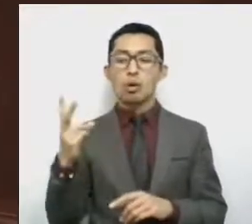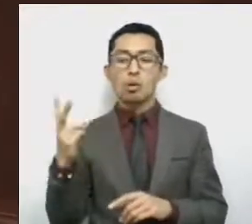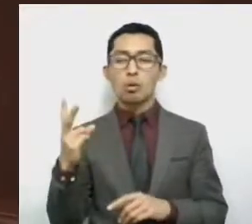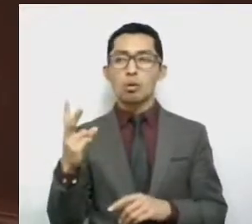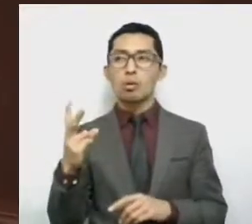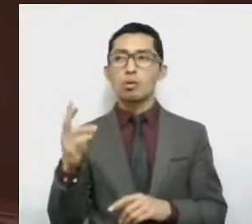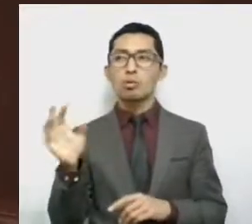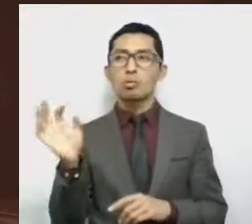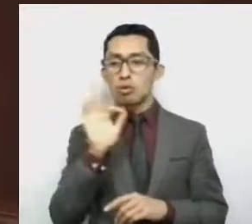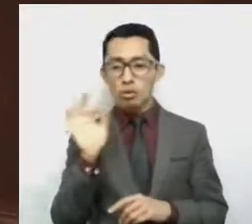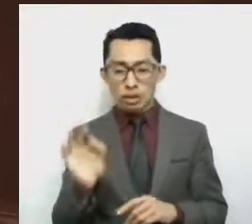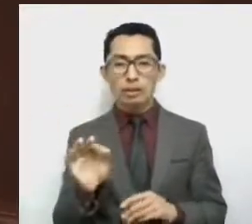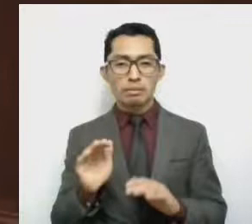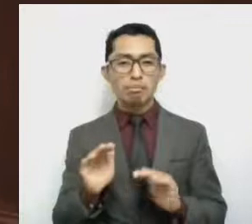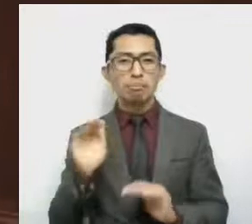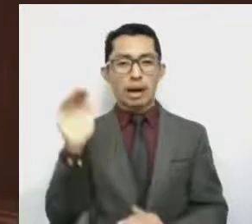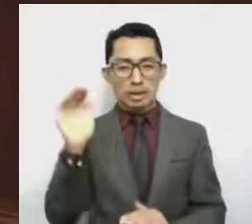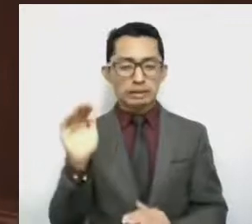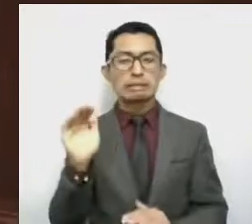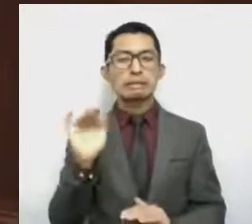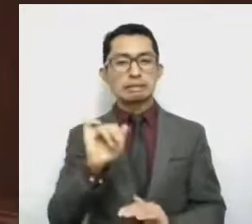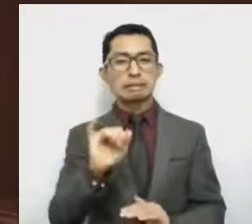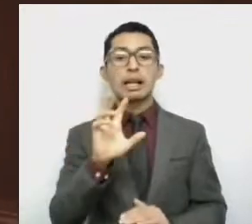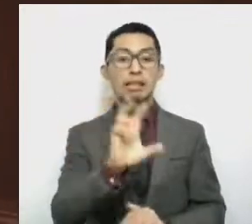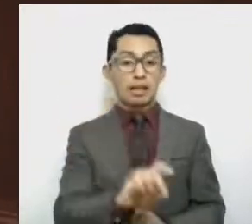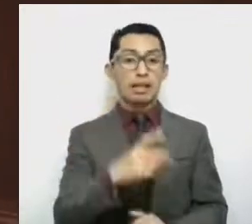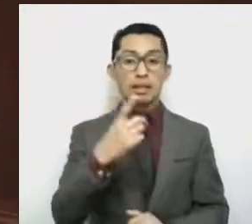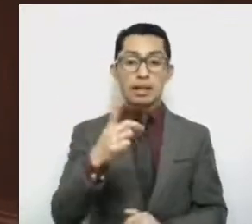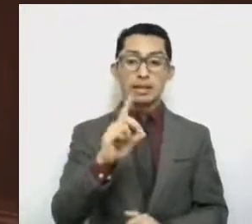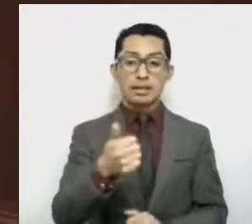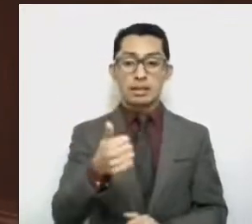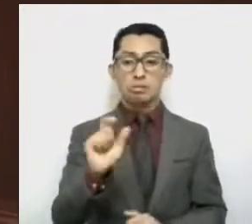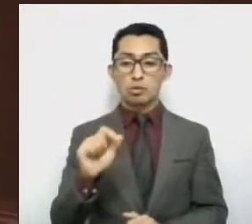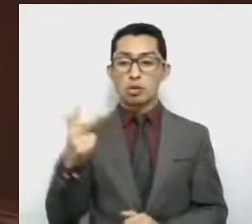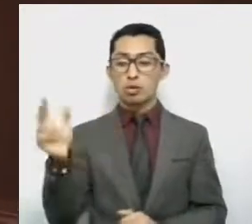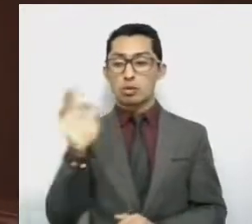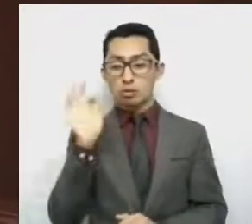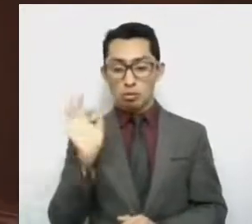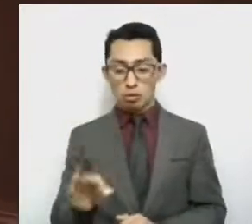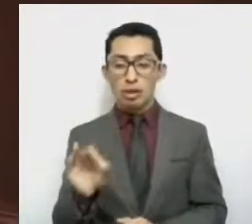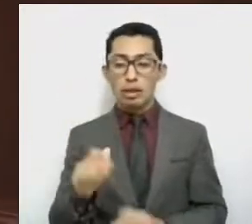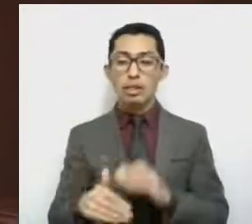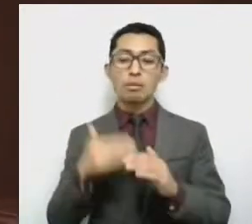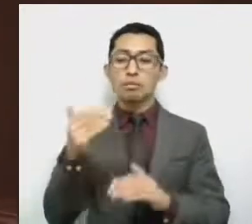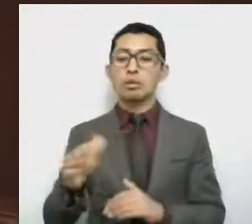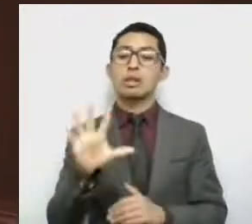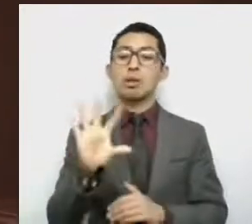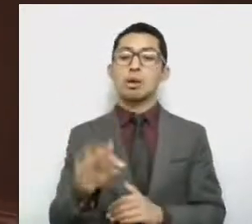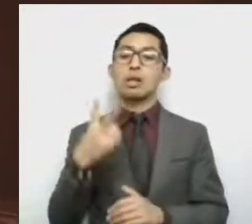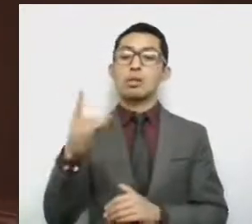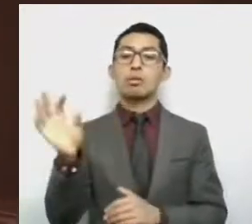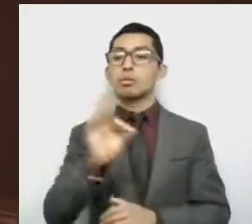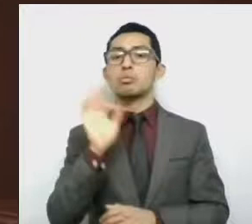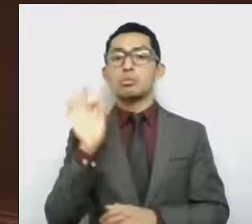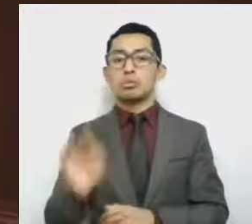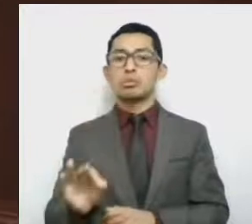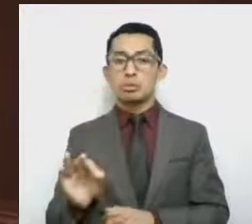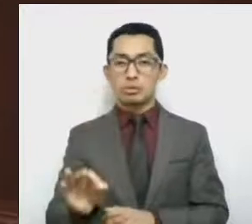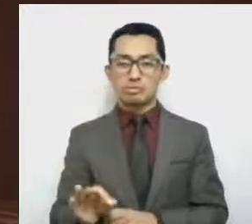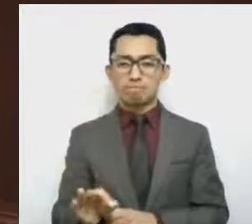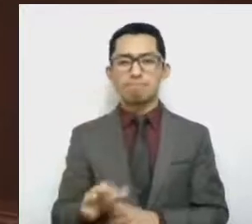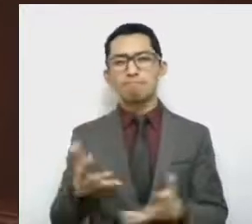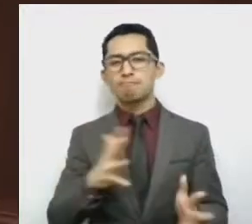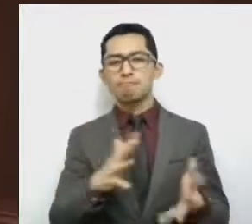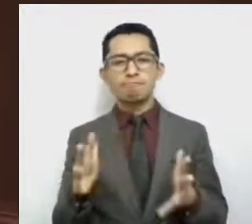porcentuales, al pasar de 36.8 por ciento a 42 por ciento entre el